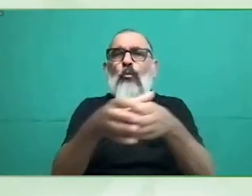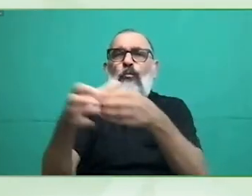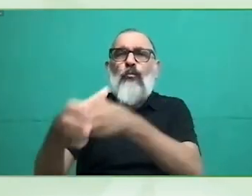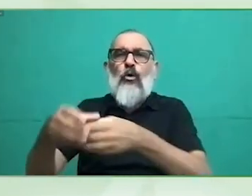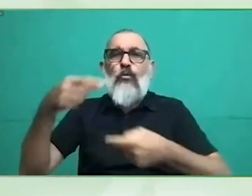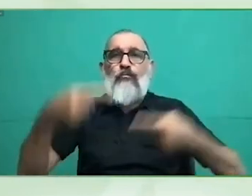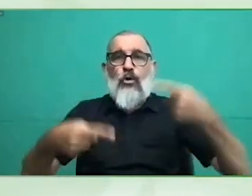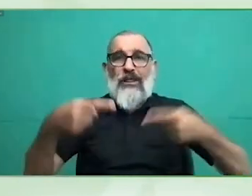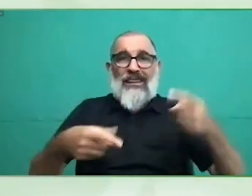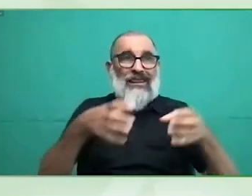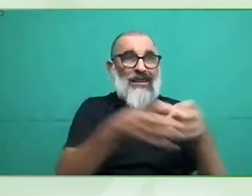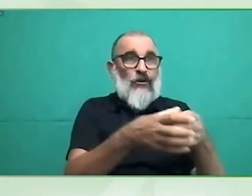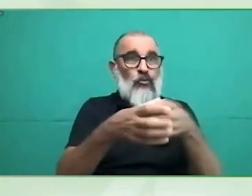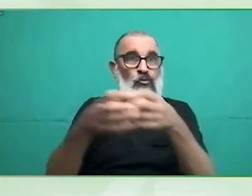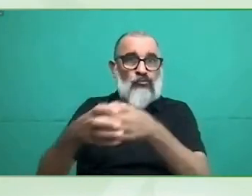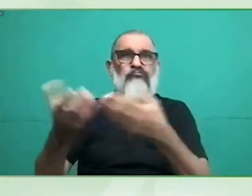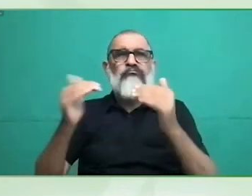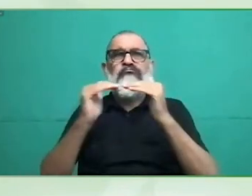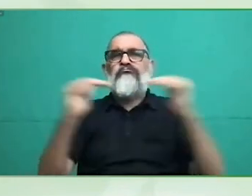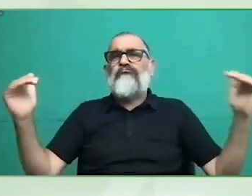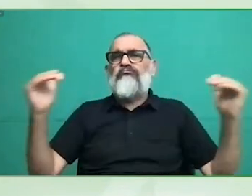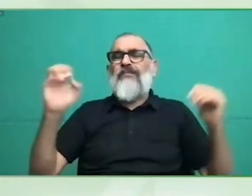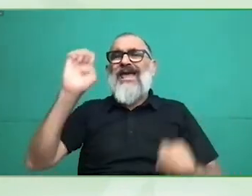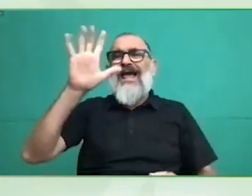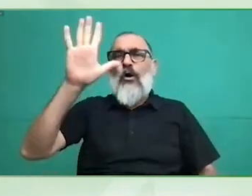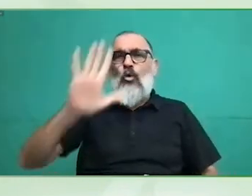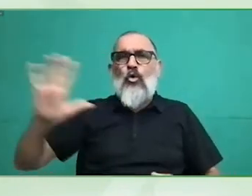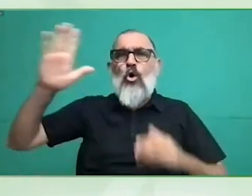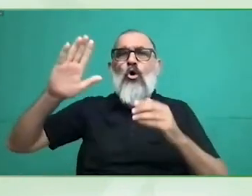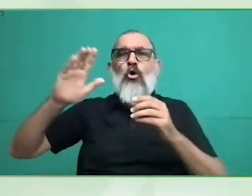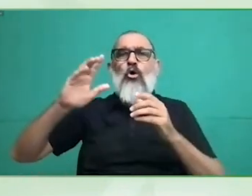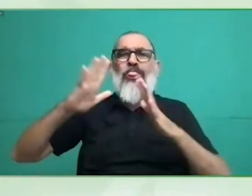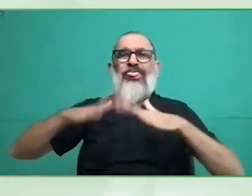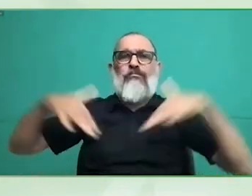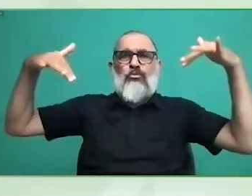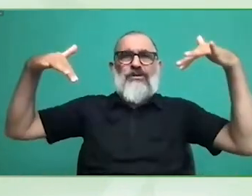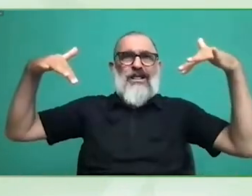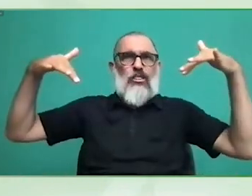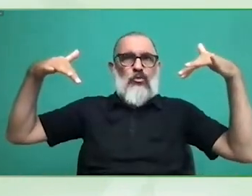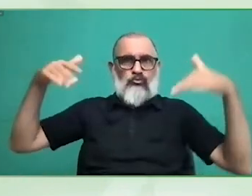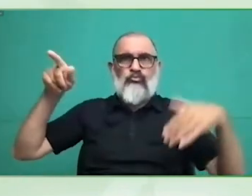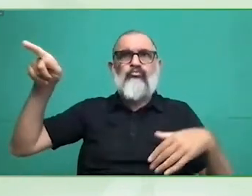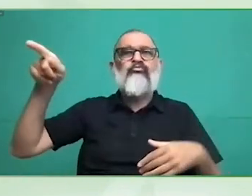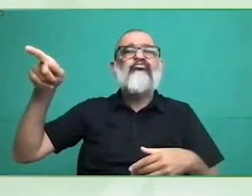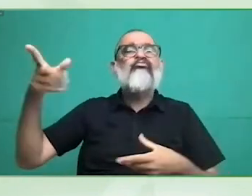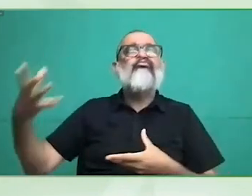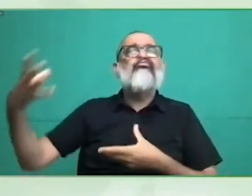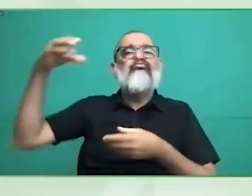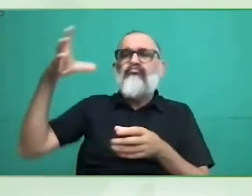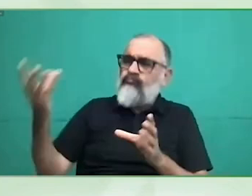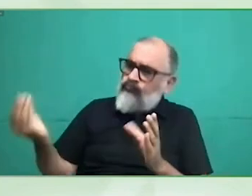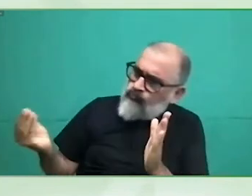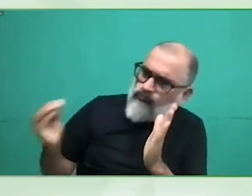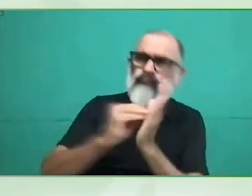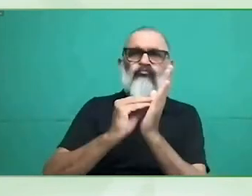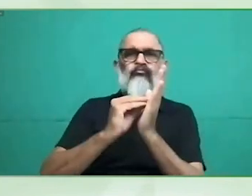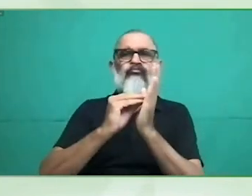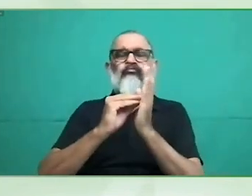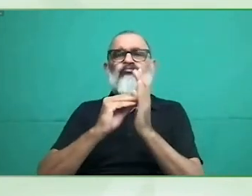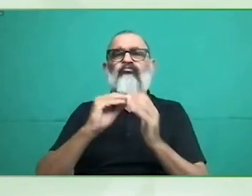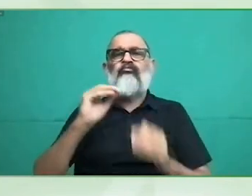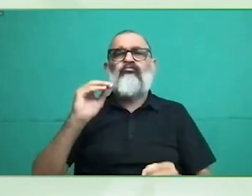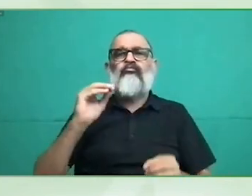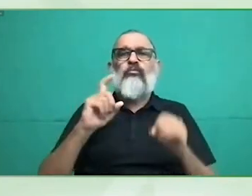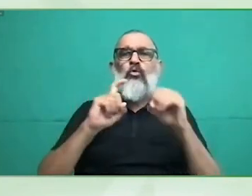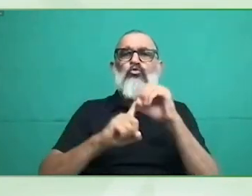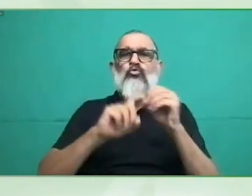una esquina tanto de los sobres de votación para saber cuál es el sobre correcto si es el de el congreso el senado la